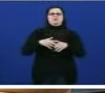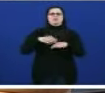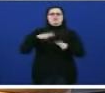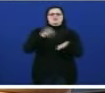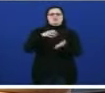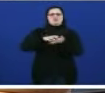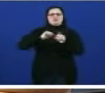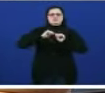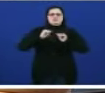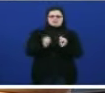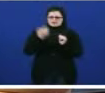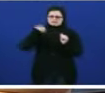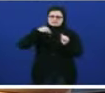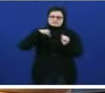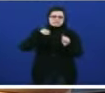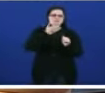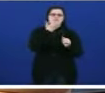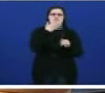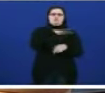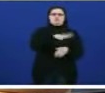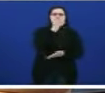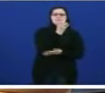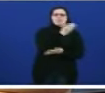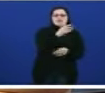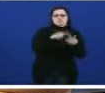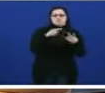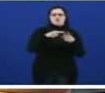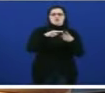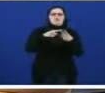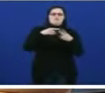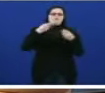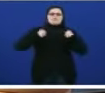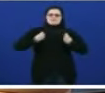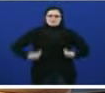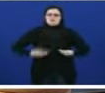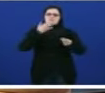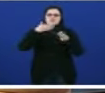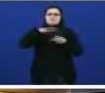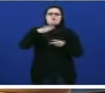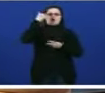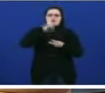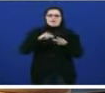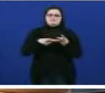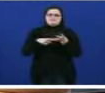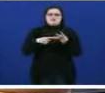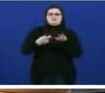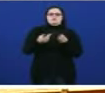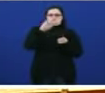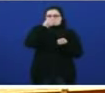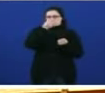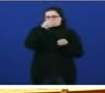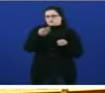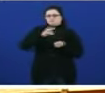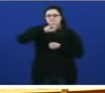feitas, rematadas en Vimianzo, en Viveiro, en Ourense, en Monforte, residencias feitas